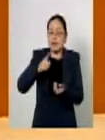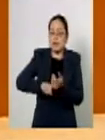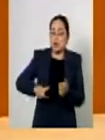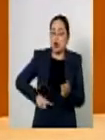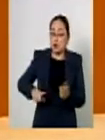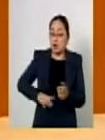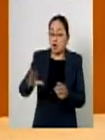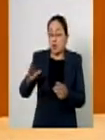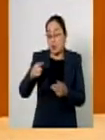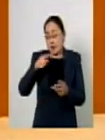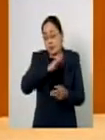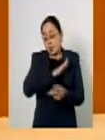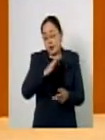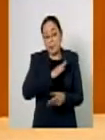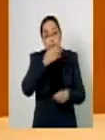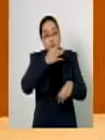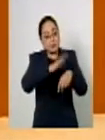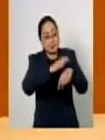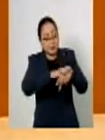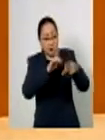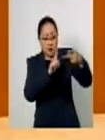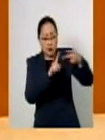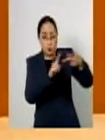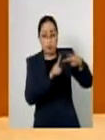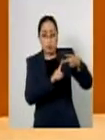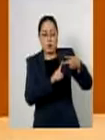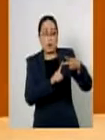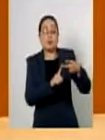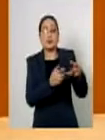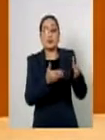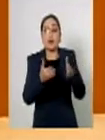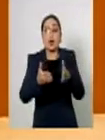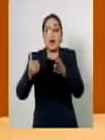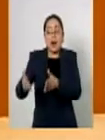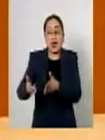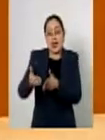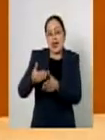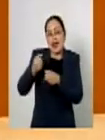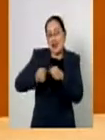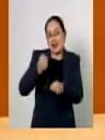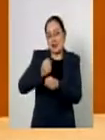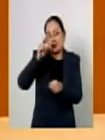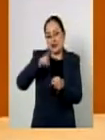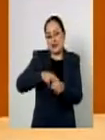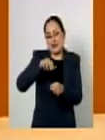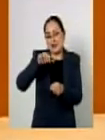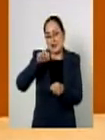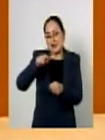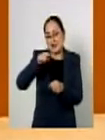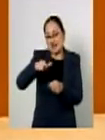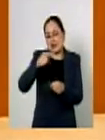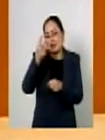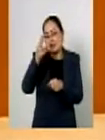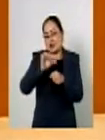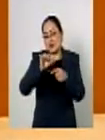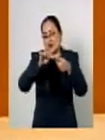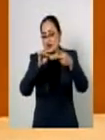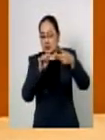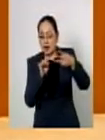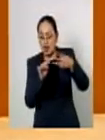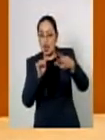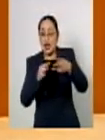el sistema de alertas en el tercer trimestre de 2017 coloca a los estados de Coahuila,